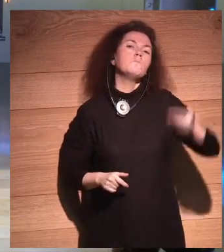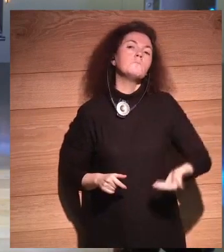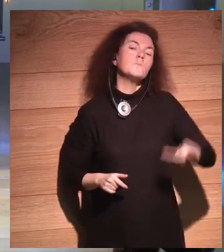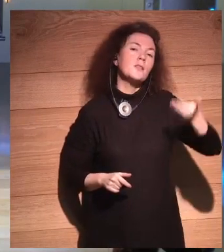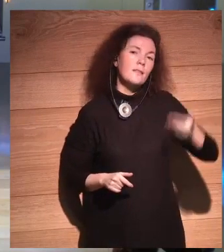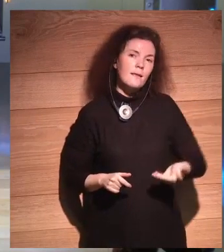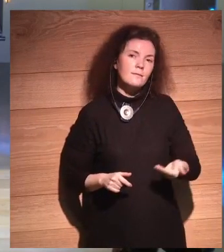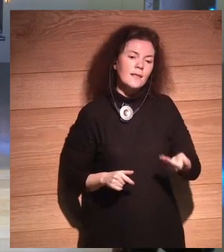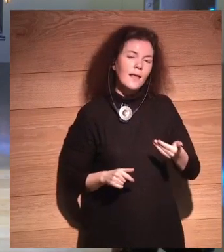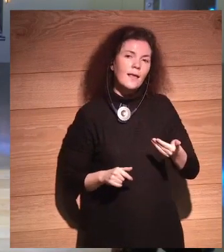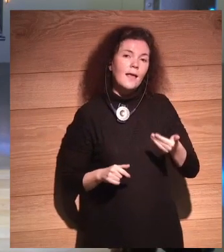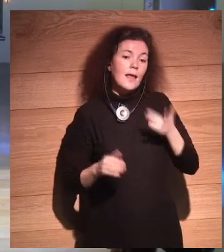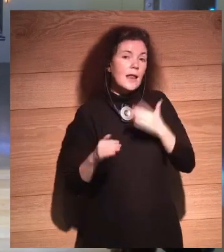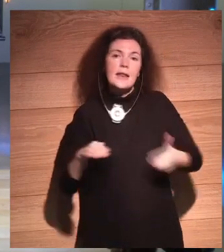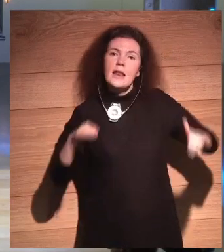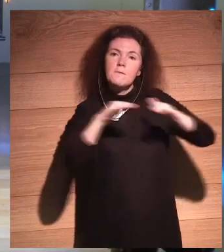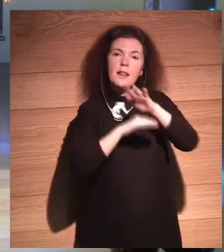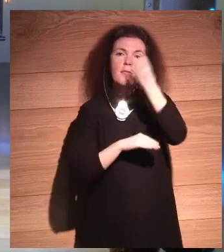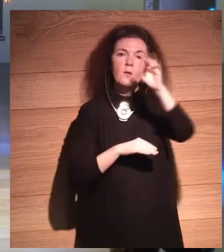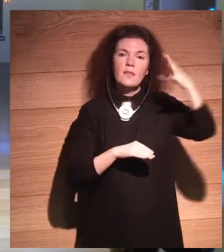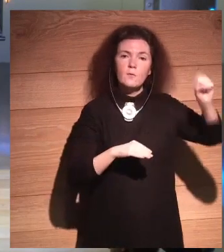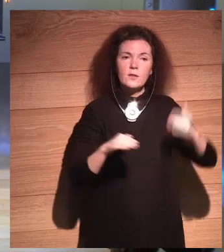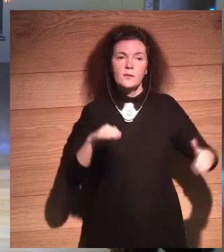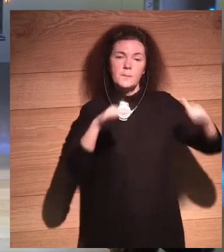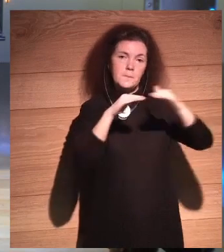que esto esté al mismo nivel, a 50 y 50.